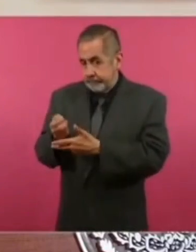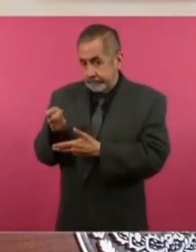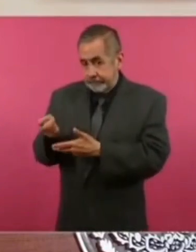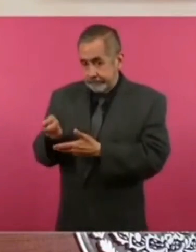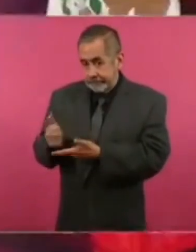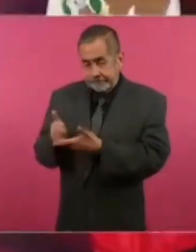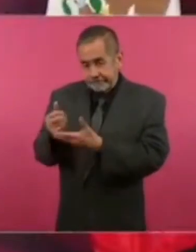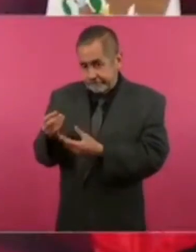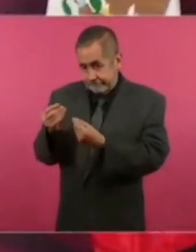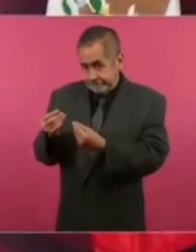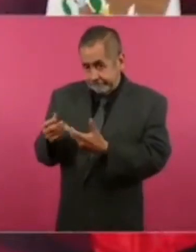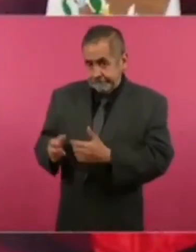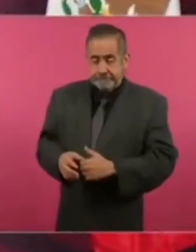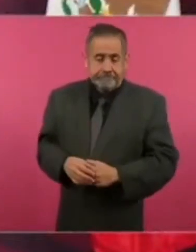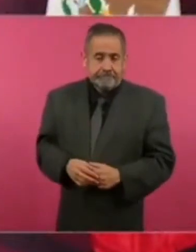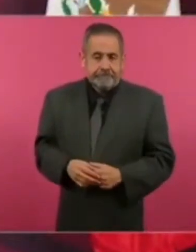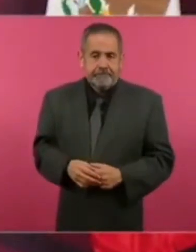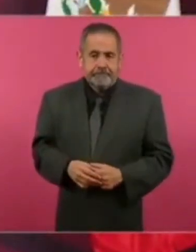muchísimo.